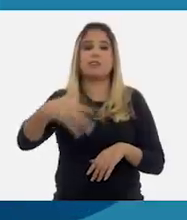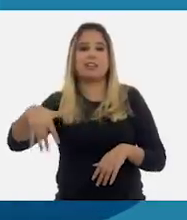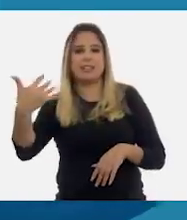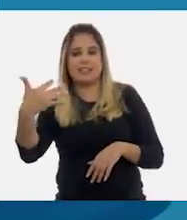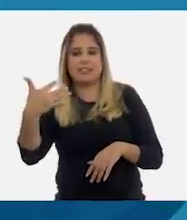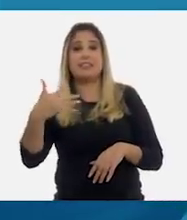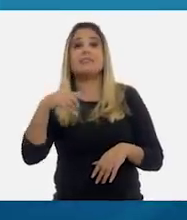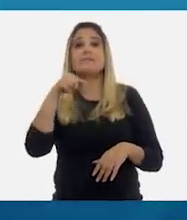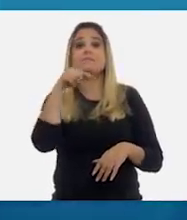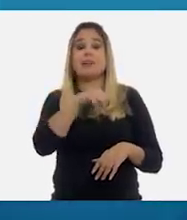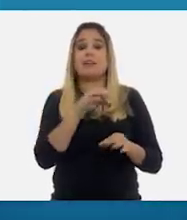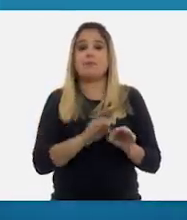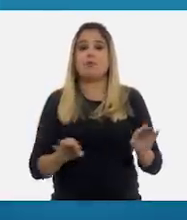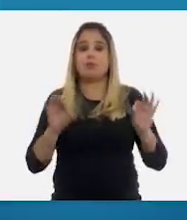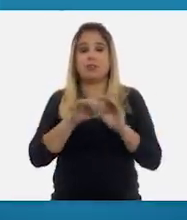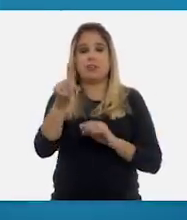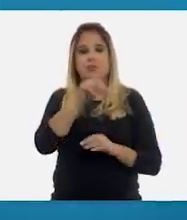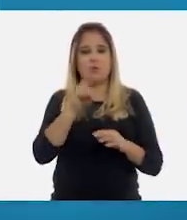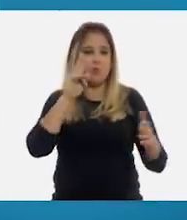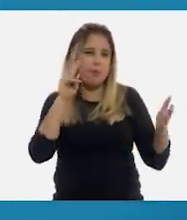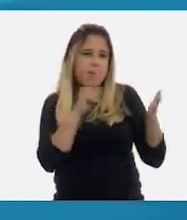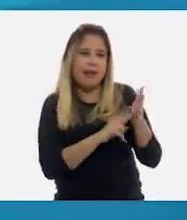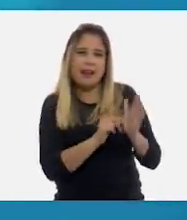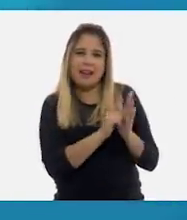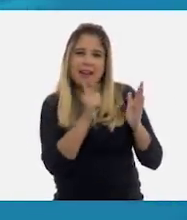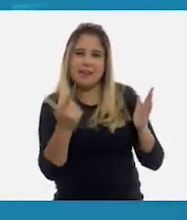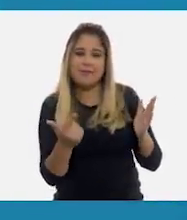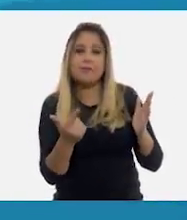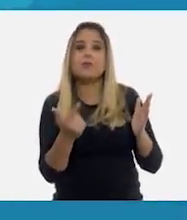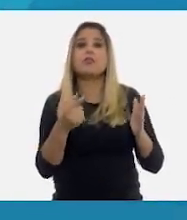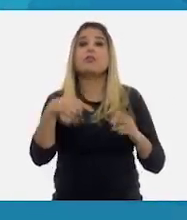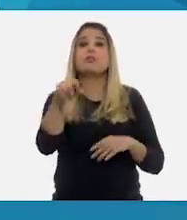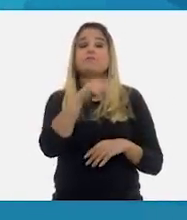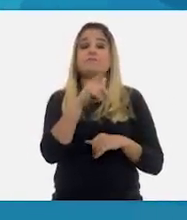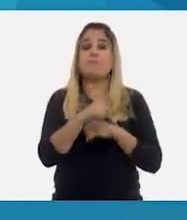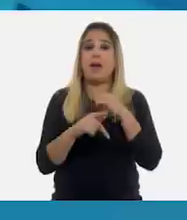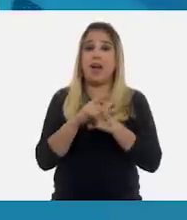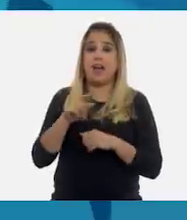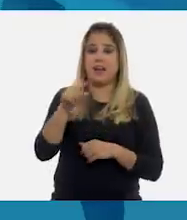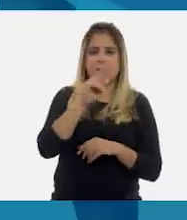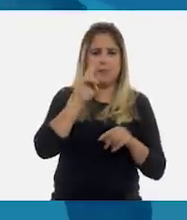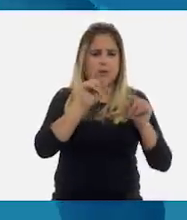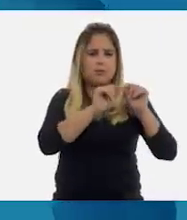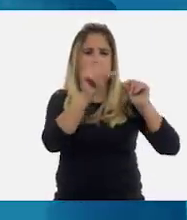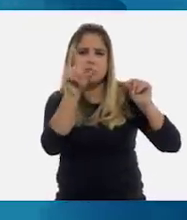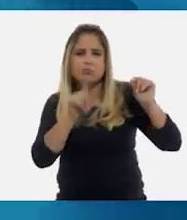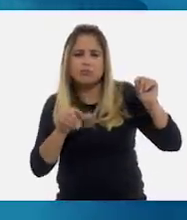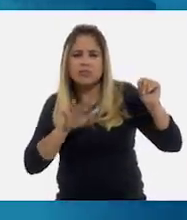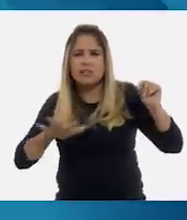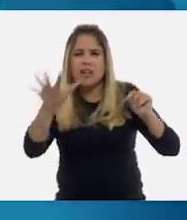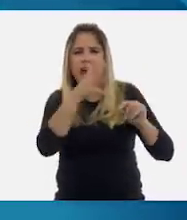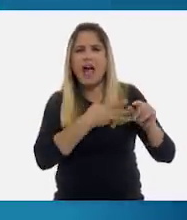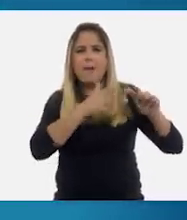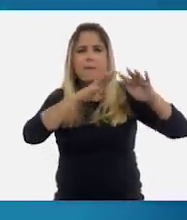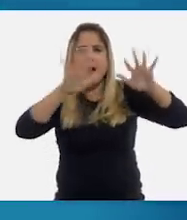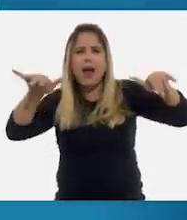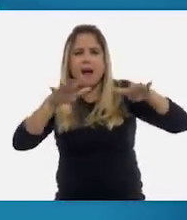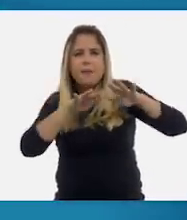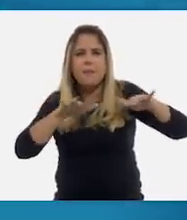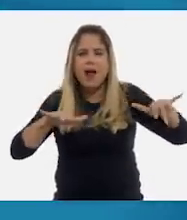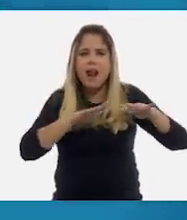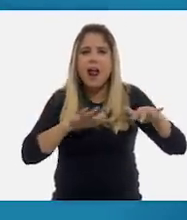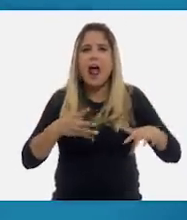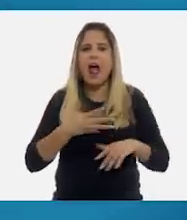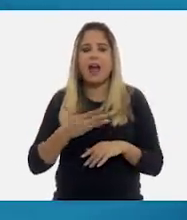15. Es importante que se apoyen en él. Nuestro país, además de estar rodeado por el mar, cuenta con